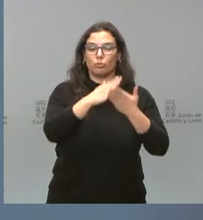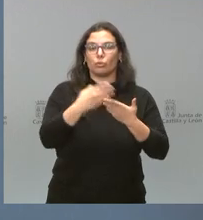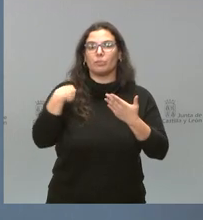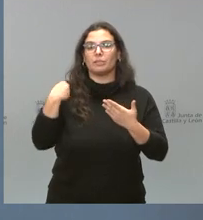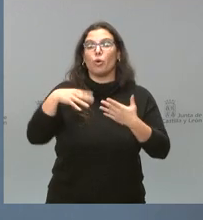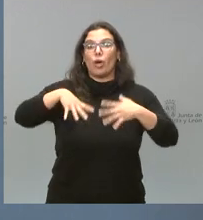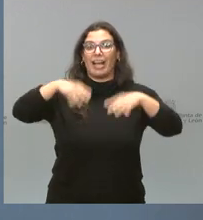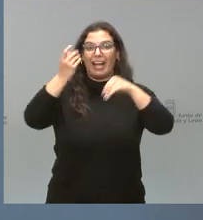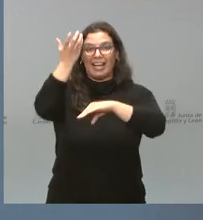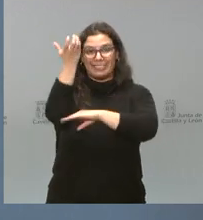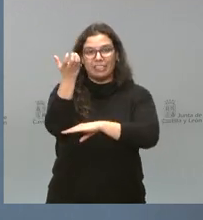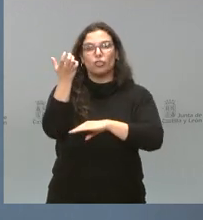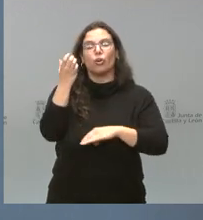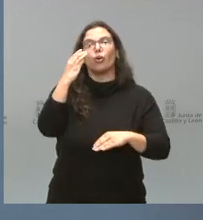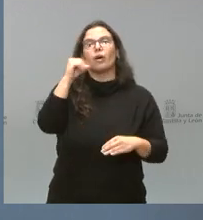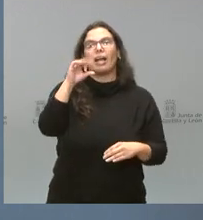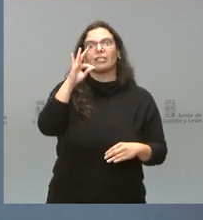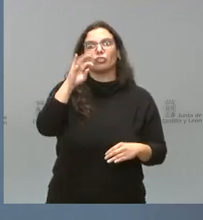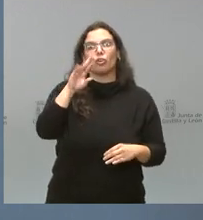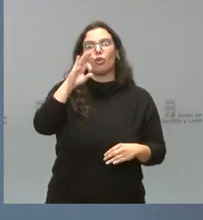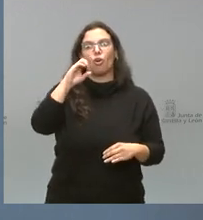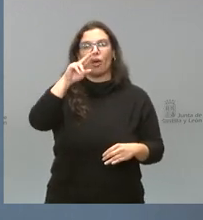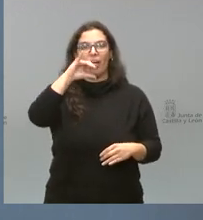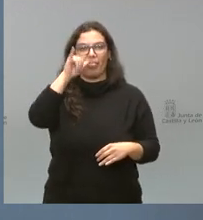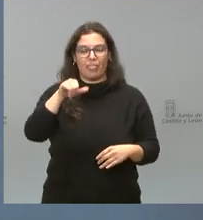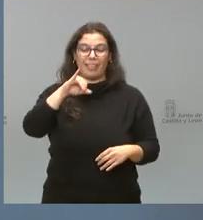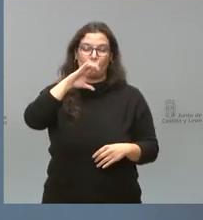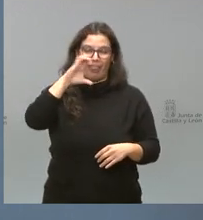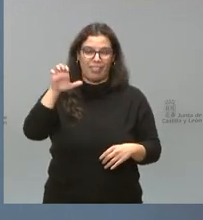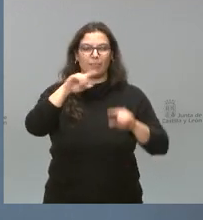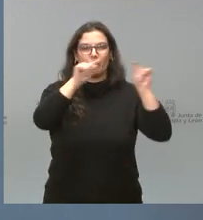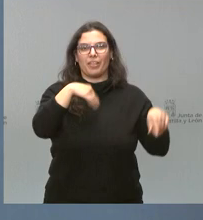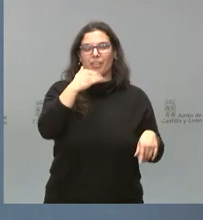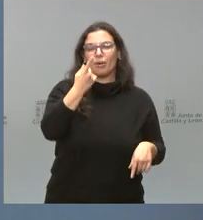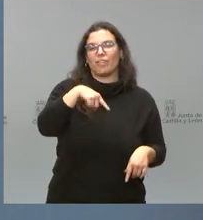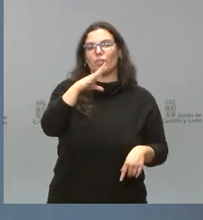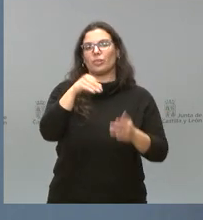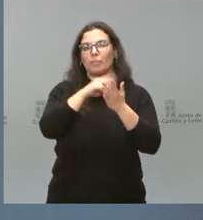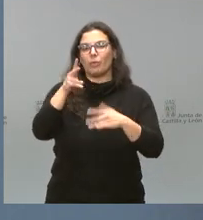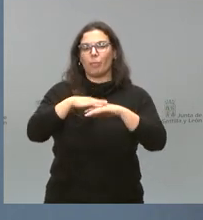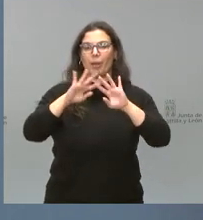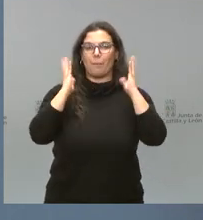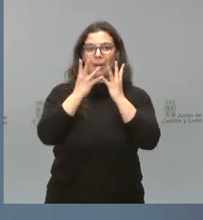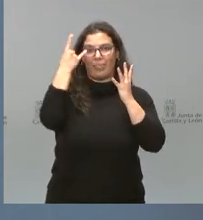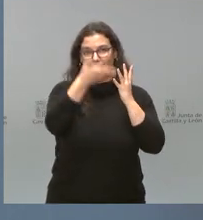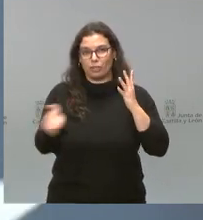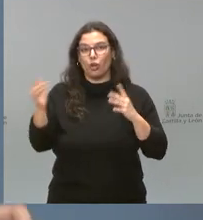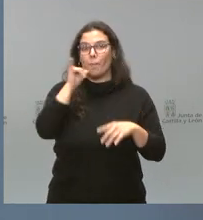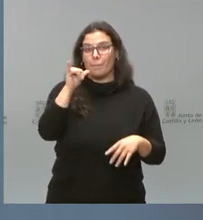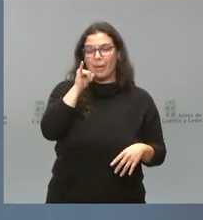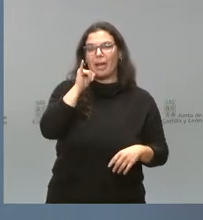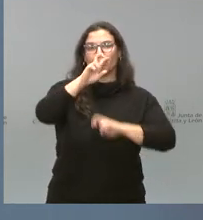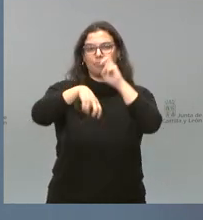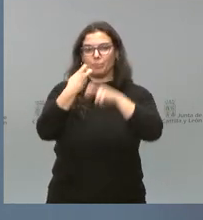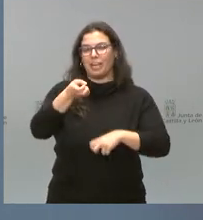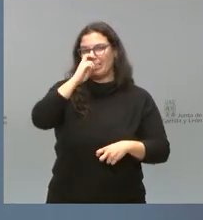Castillo de Castro Torafe en San Sevillán del Castro Zamora y 150.000 euros para la restauración de la Plaza de Toros de Béjar en Salamanca, que es la más